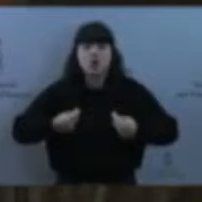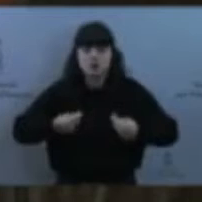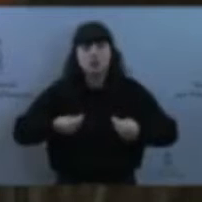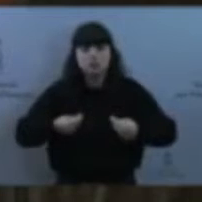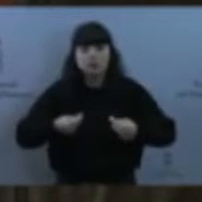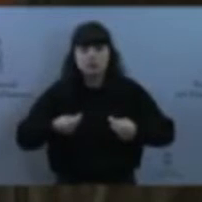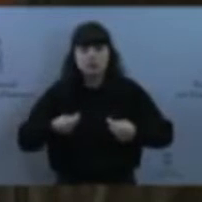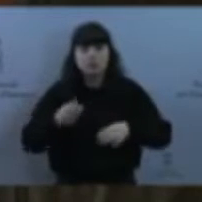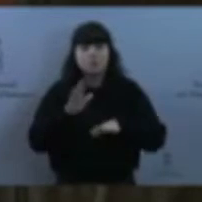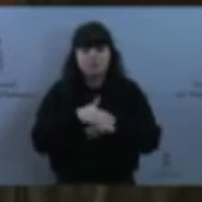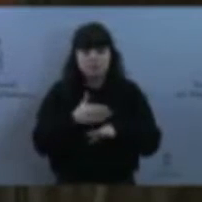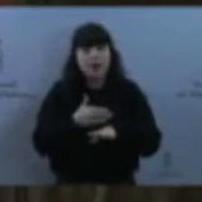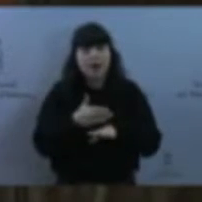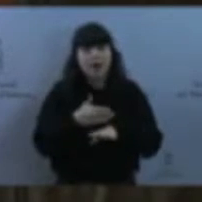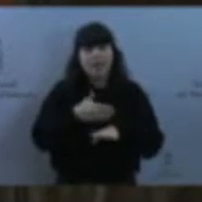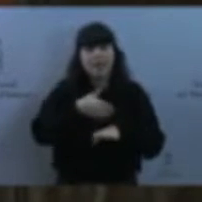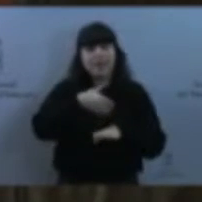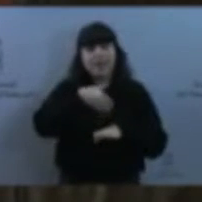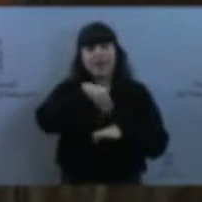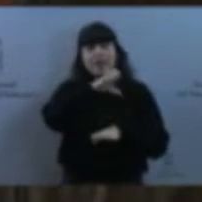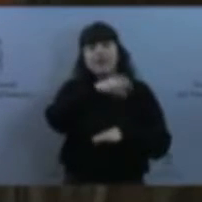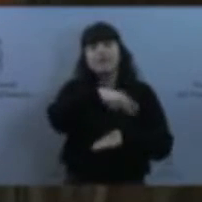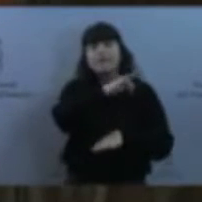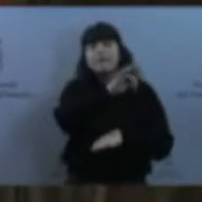de pasta de papel y de madera.